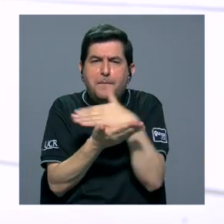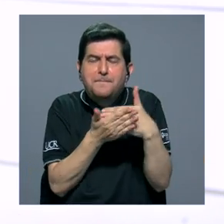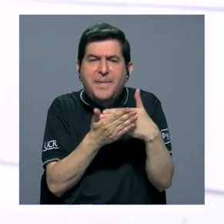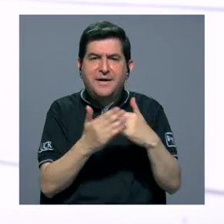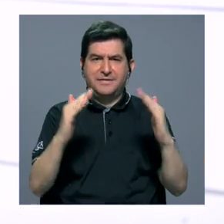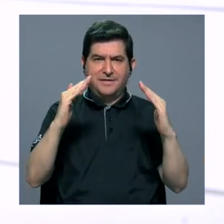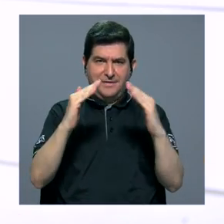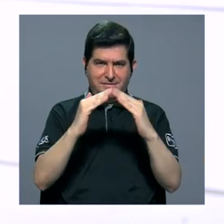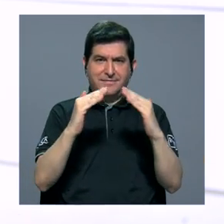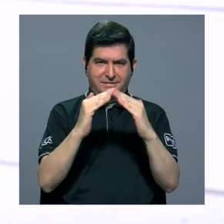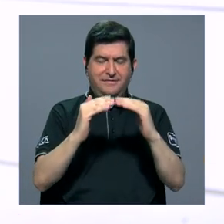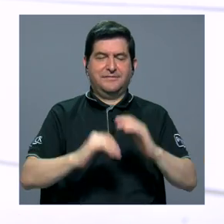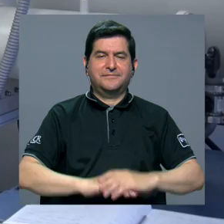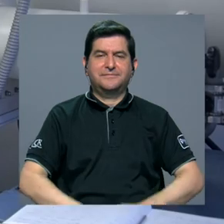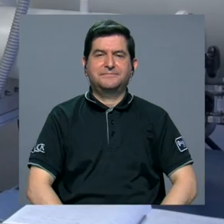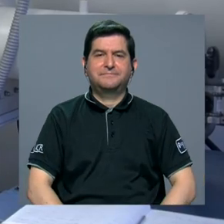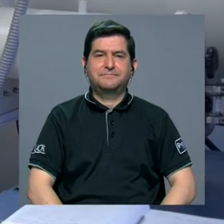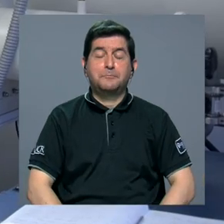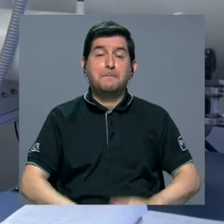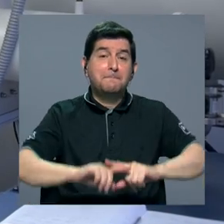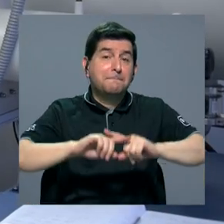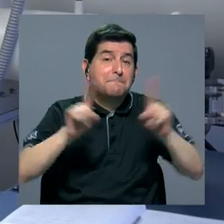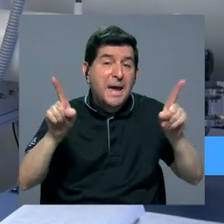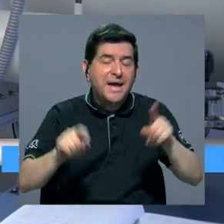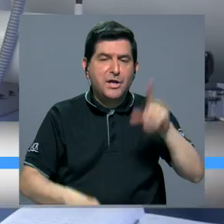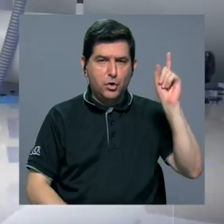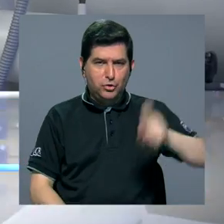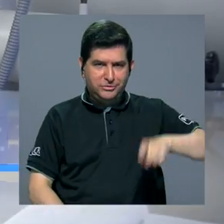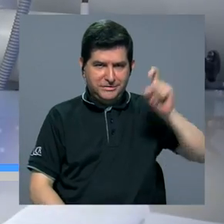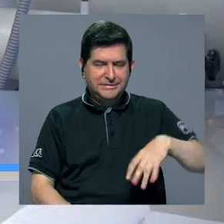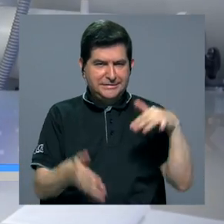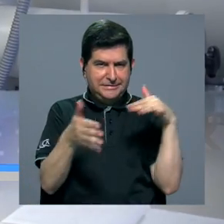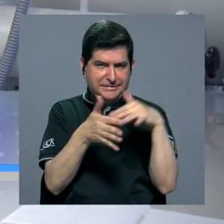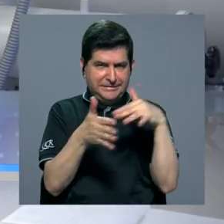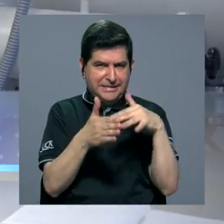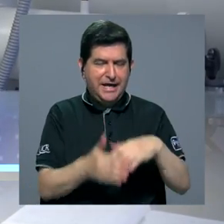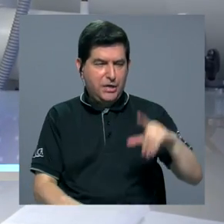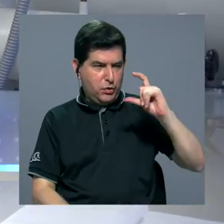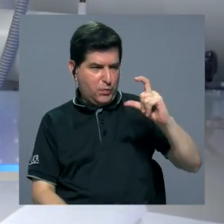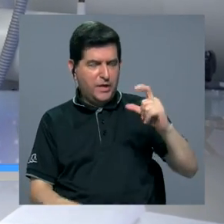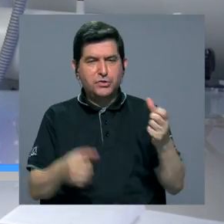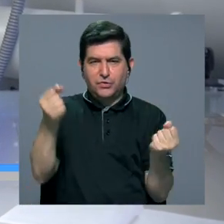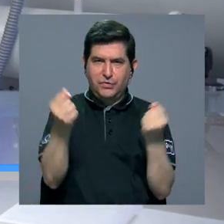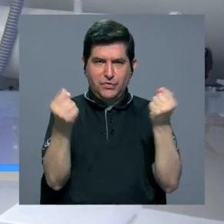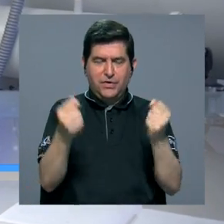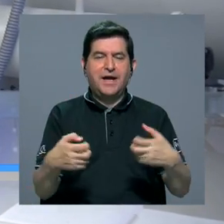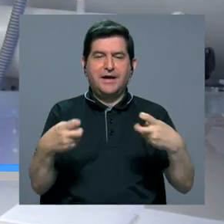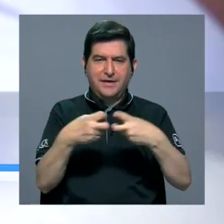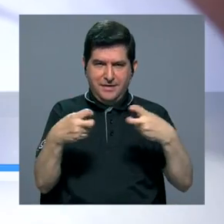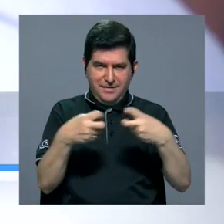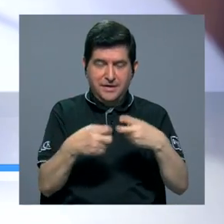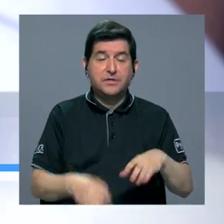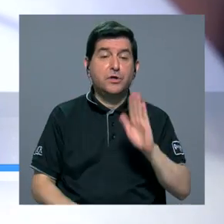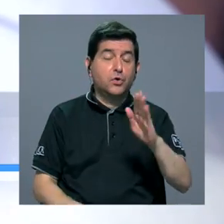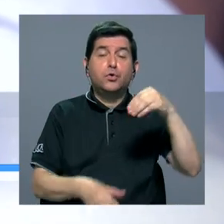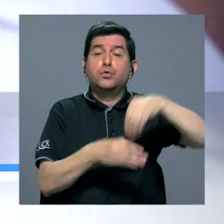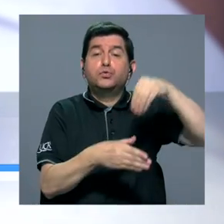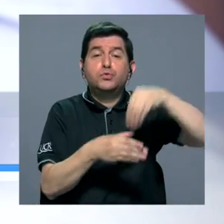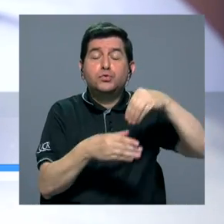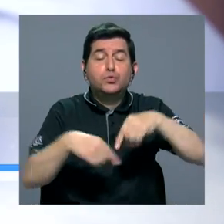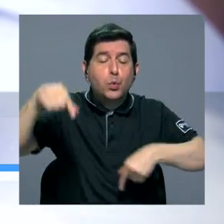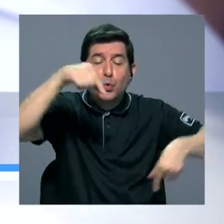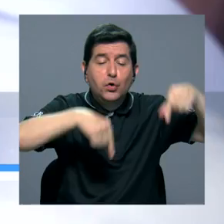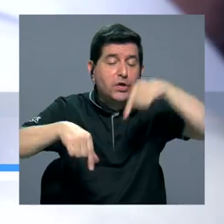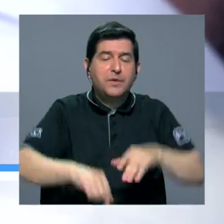de la casa. Sin embargo, es necesario estudiar las baterías de los autos eléctricos y su composición